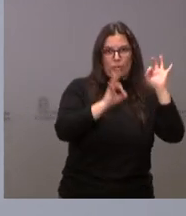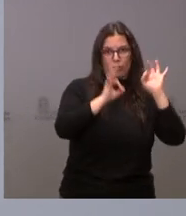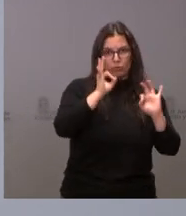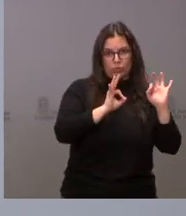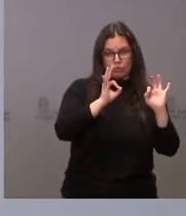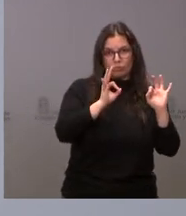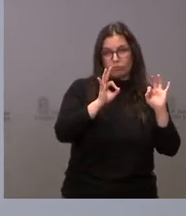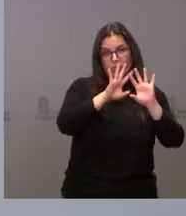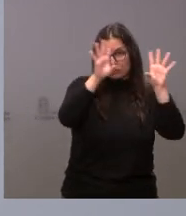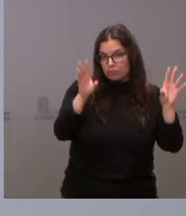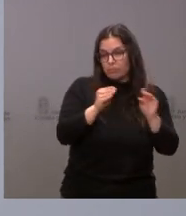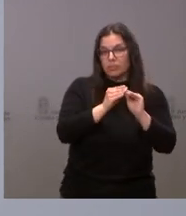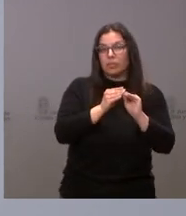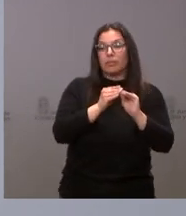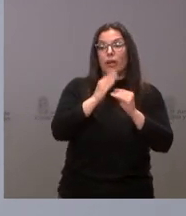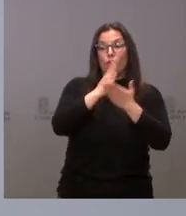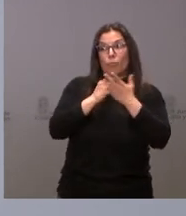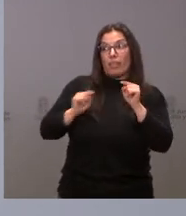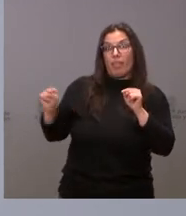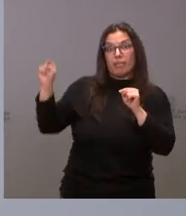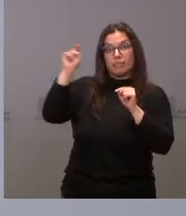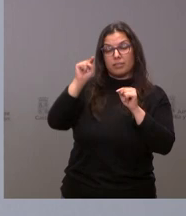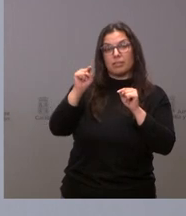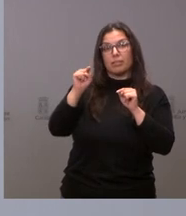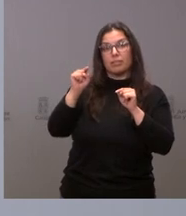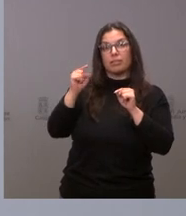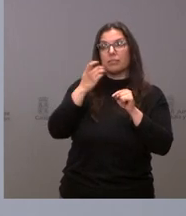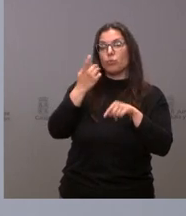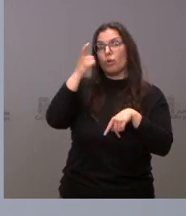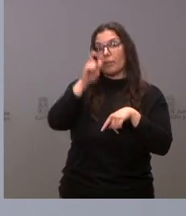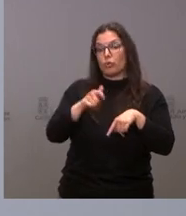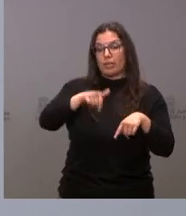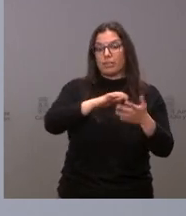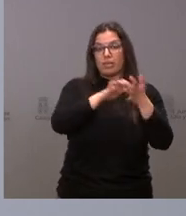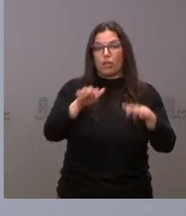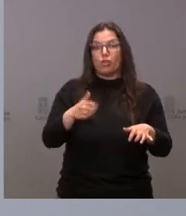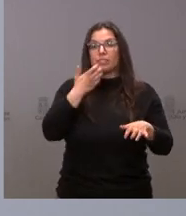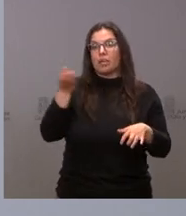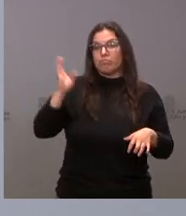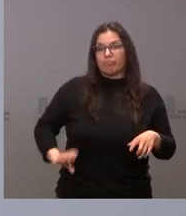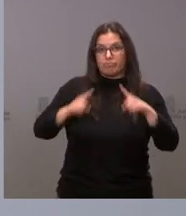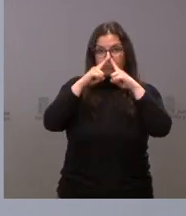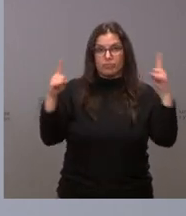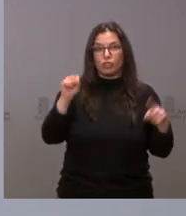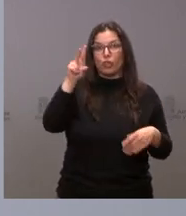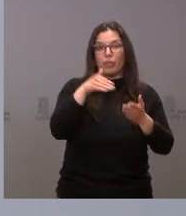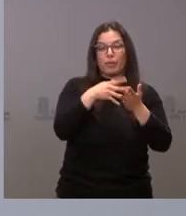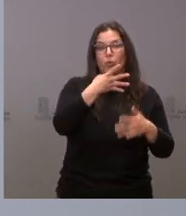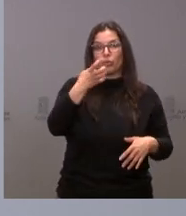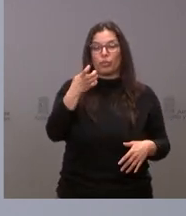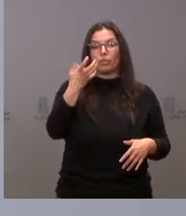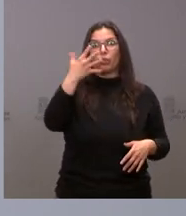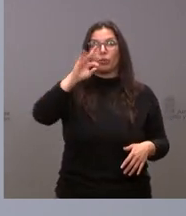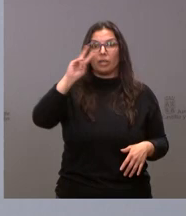y en definitiva respecto de esas comunidades autónomas un contribuyente de Castilla y León de 12.450 euros va a